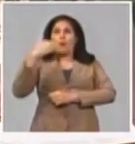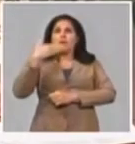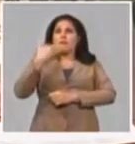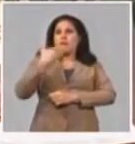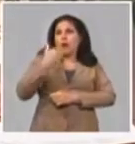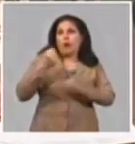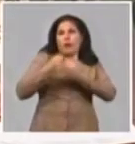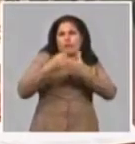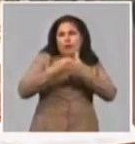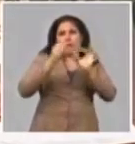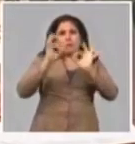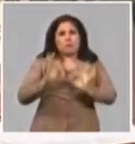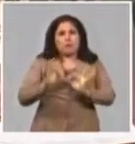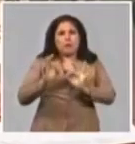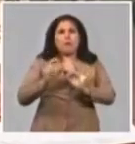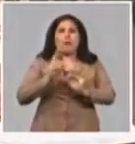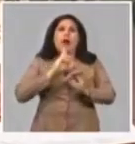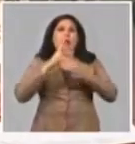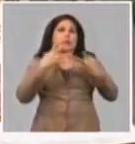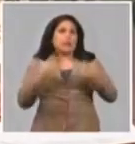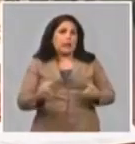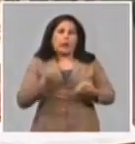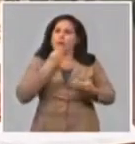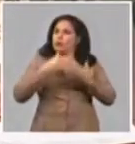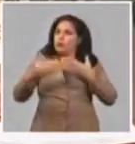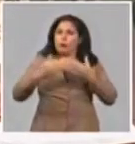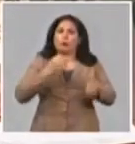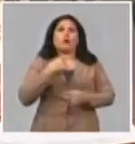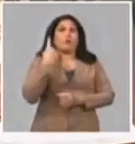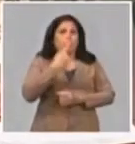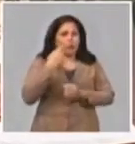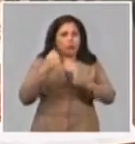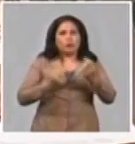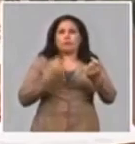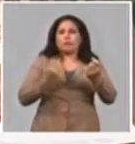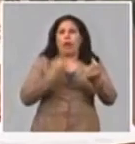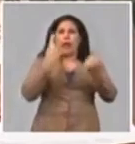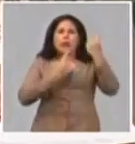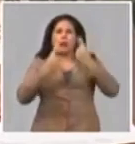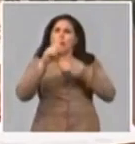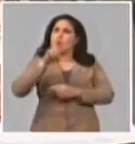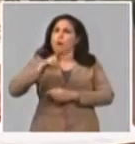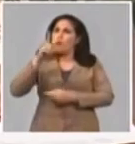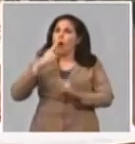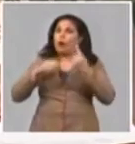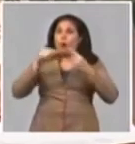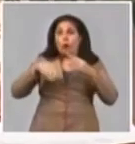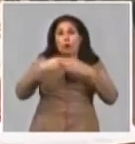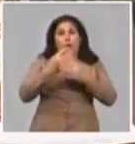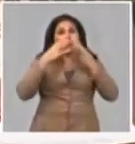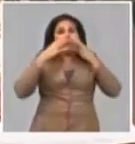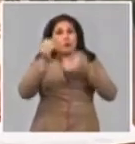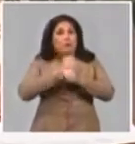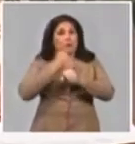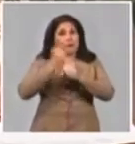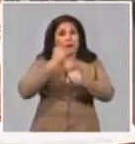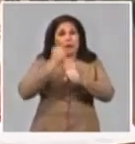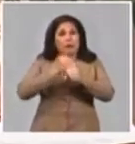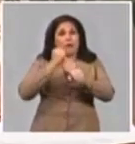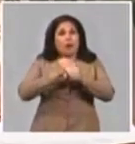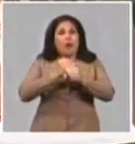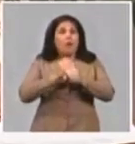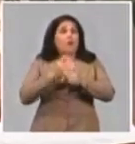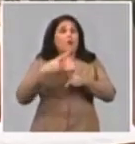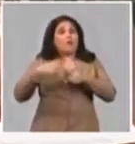enfrentamiento, como siempre lo hemos hecho. Y yo creo que hoy es un día significativo para los trabajadores de recursos